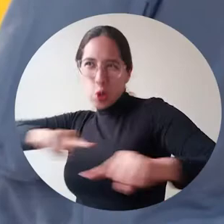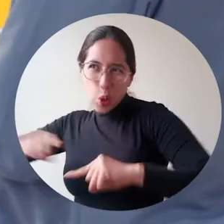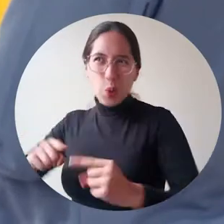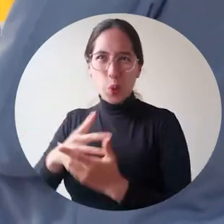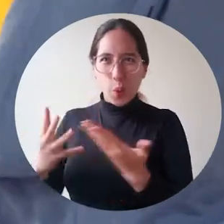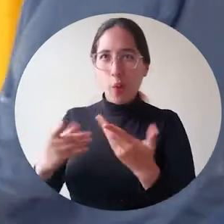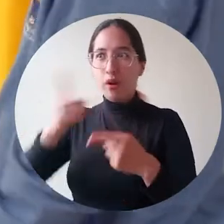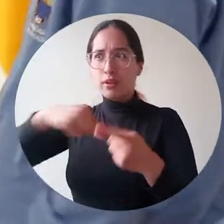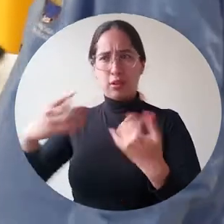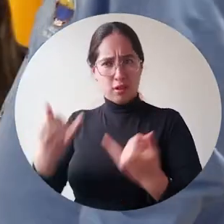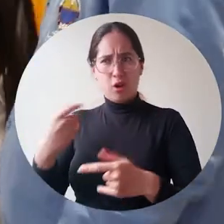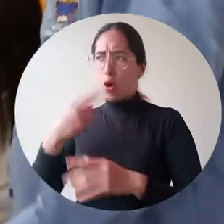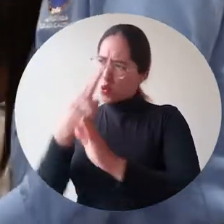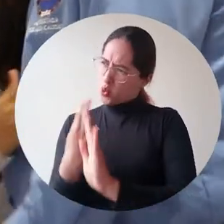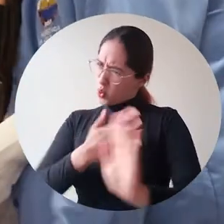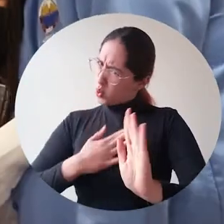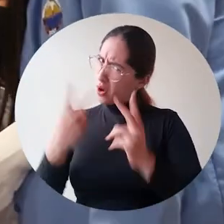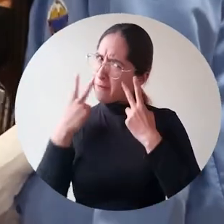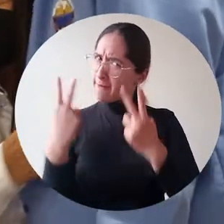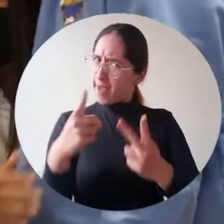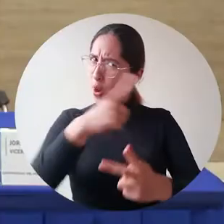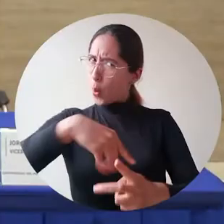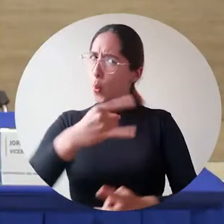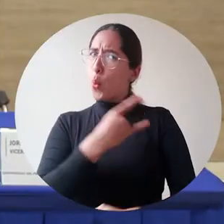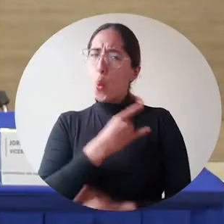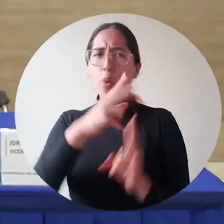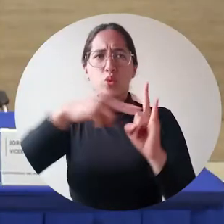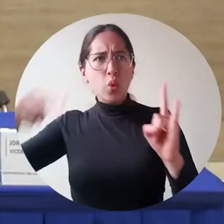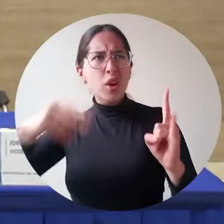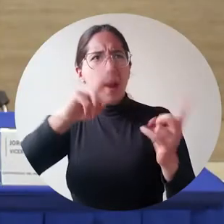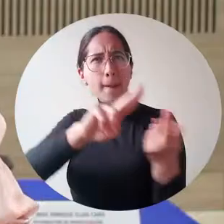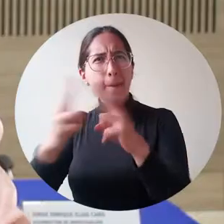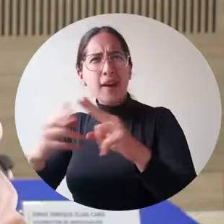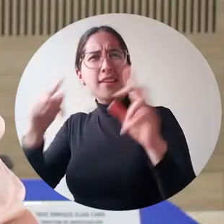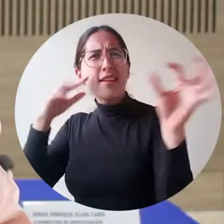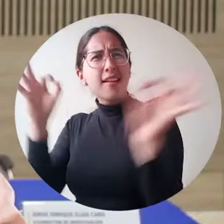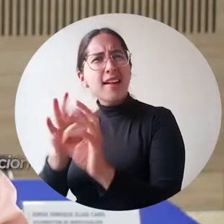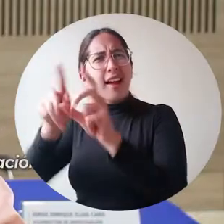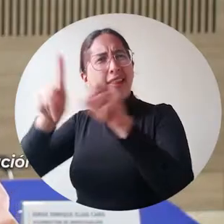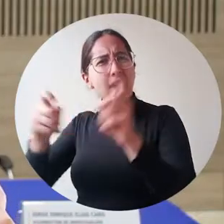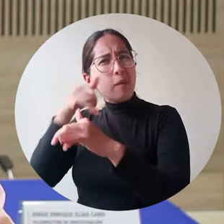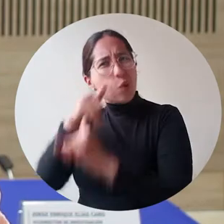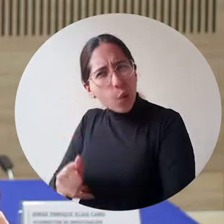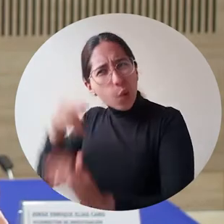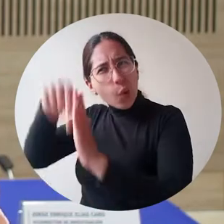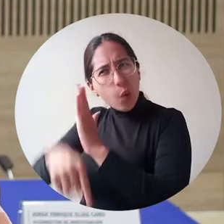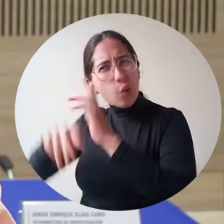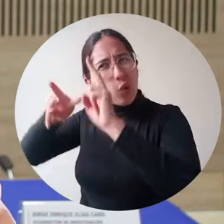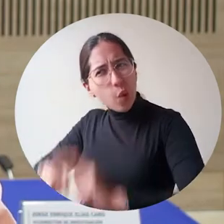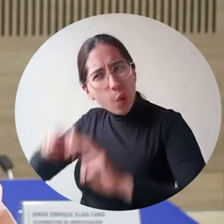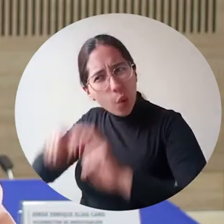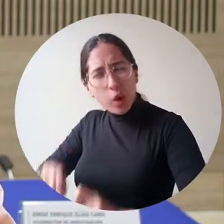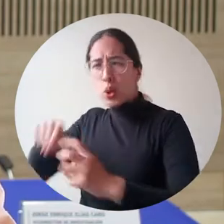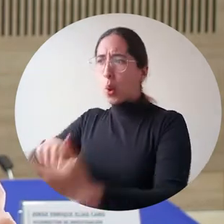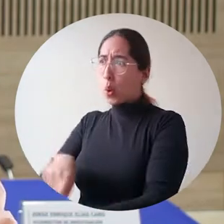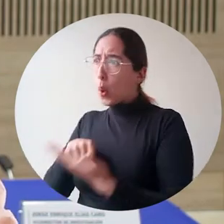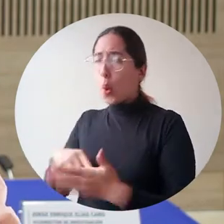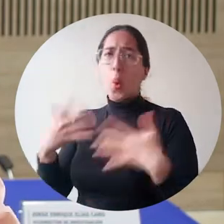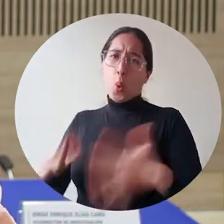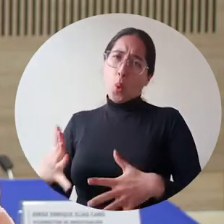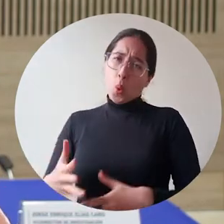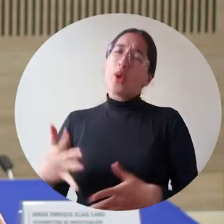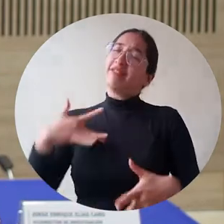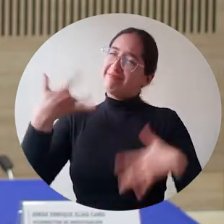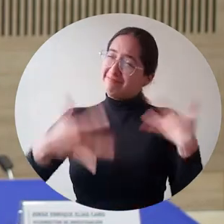la universidad con compromiso, con aporte en la parte científica. Me siento muy complacida, orgullosa,